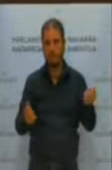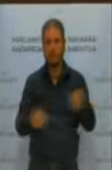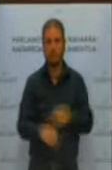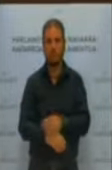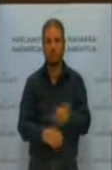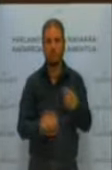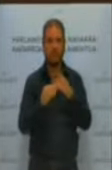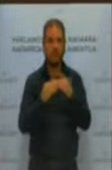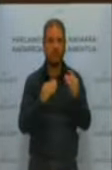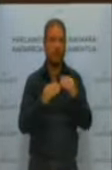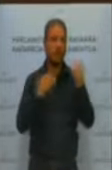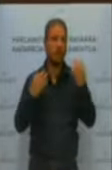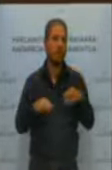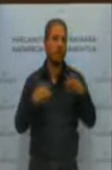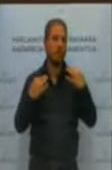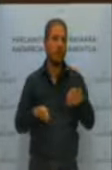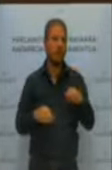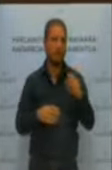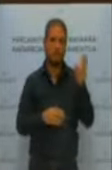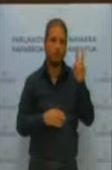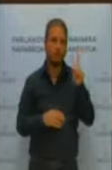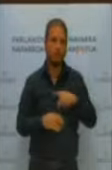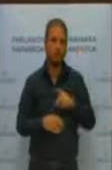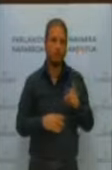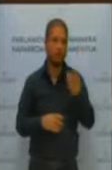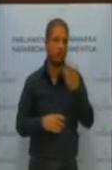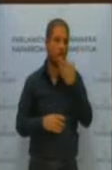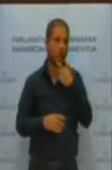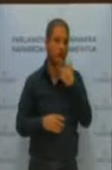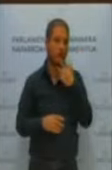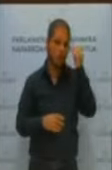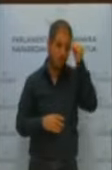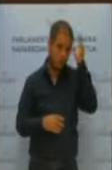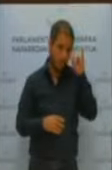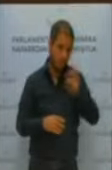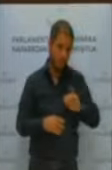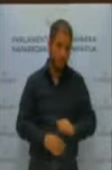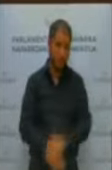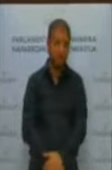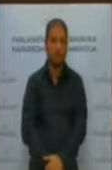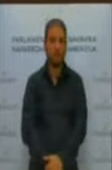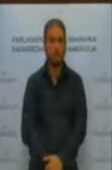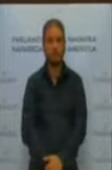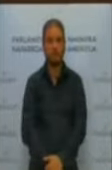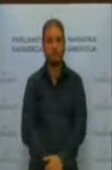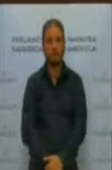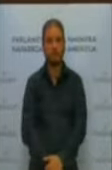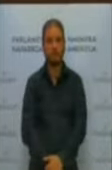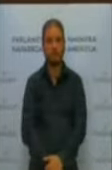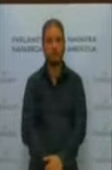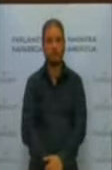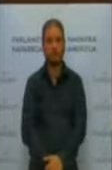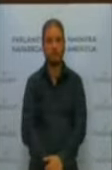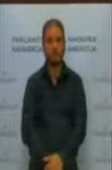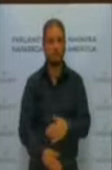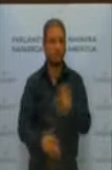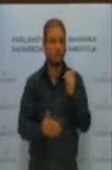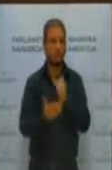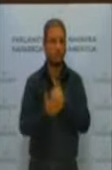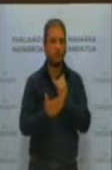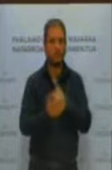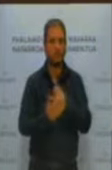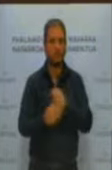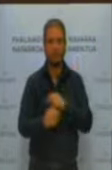un cliente cualquiera, que es un cliente con conocimientos, etcétera, etcétera. La mayor prueba de esto es que usted ha querido